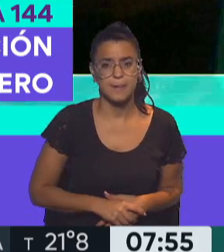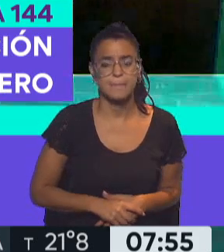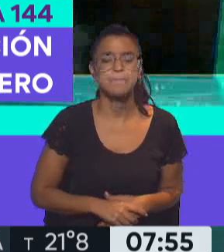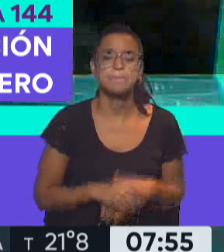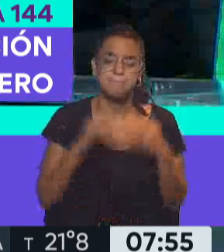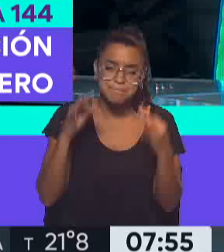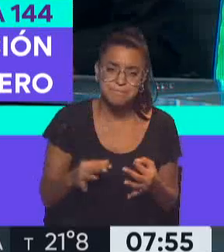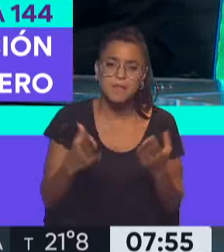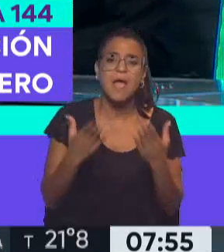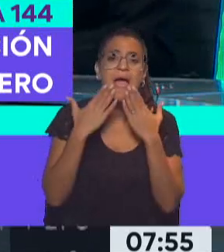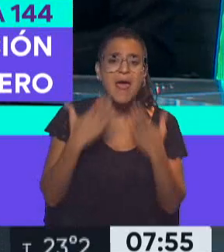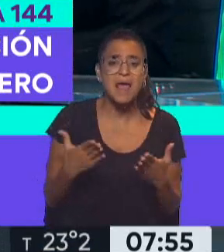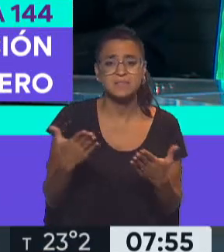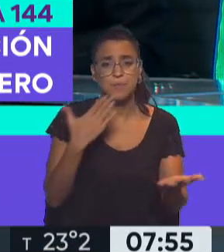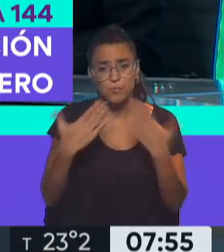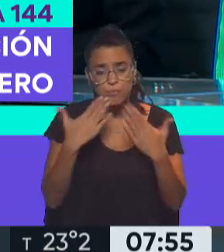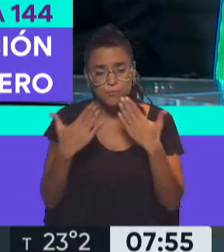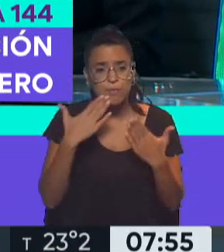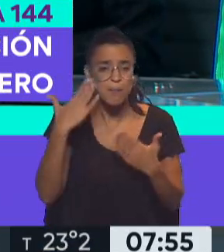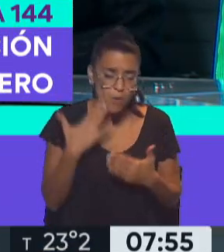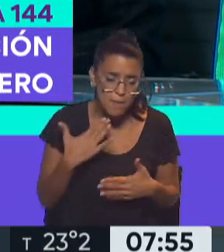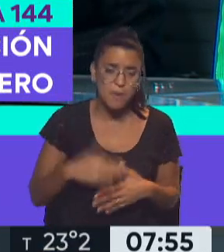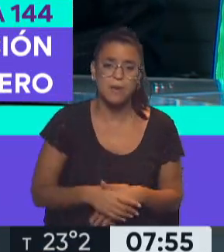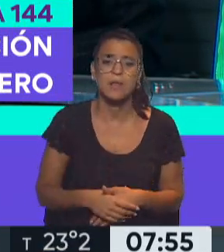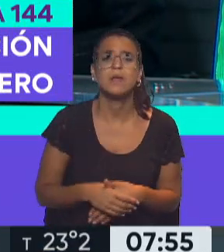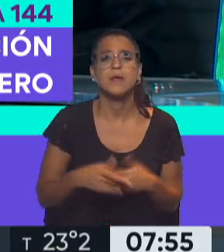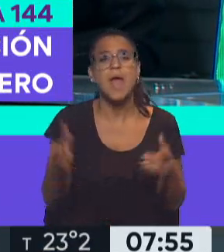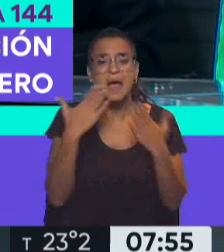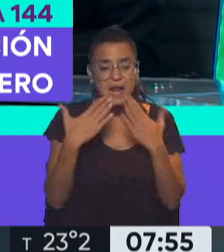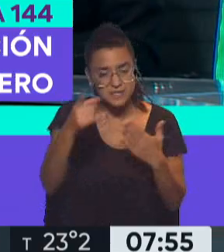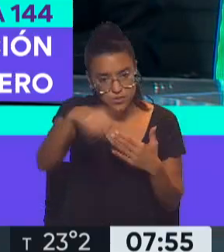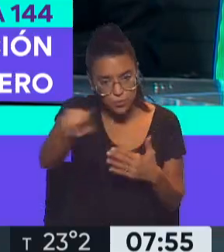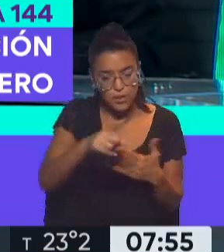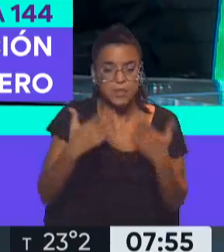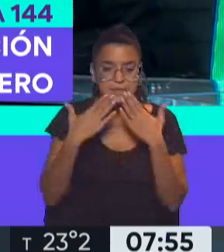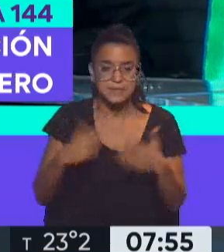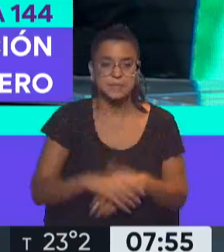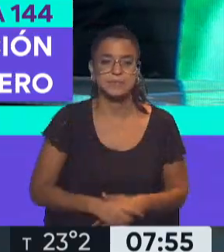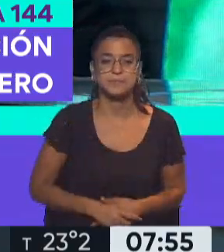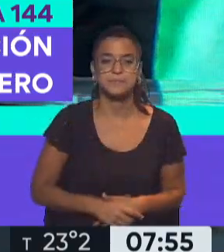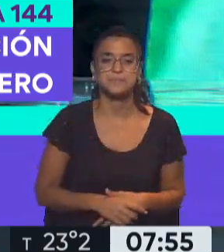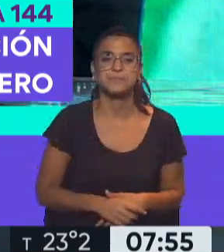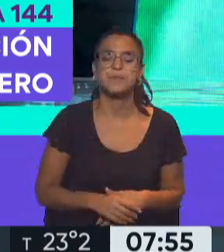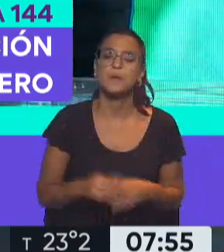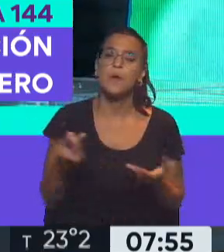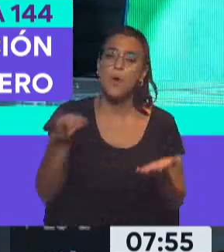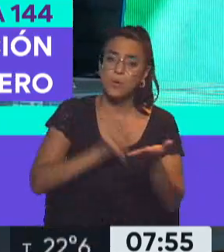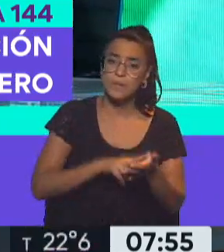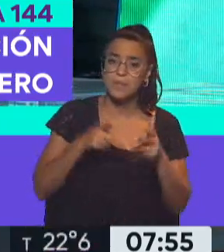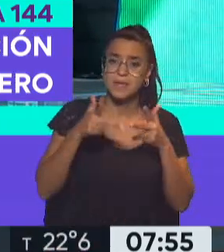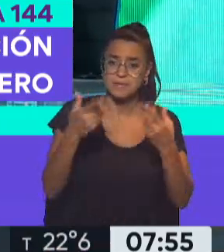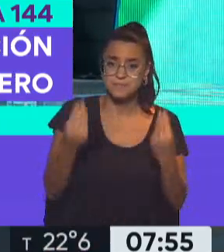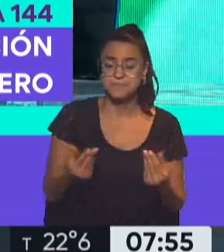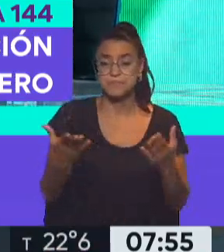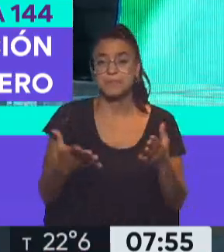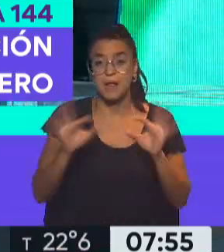Bien, Eduardo, gracias por estos minutos. Muy amable. Al contrario, le agradezco a ustedes. Pablo, vamos a reiterar que esta